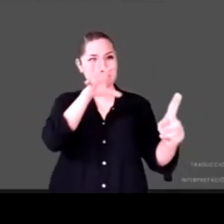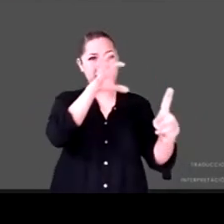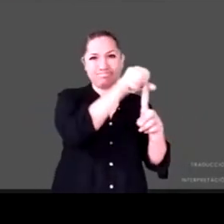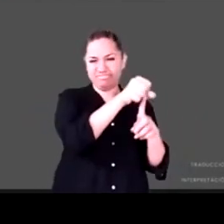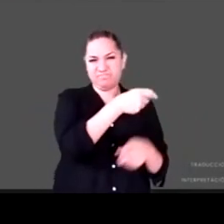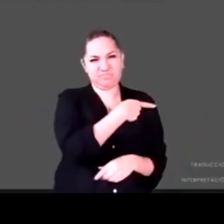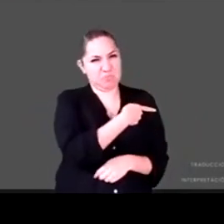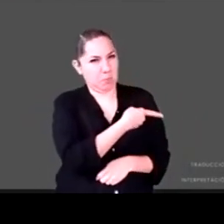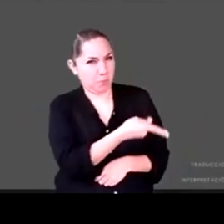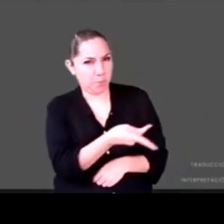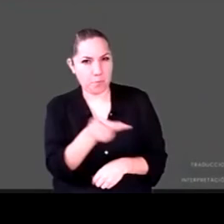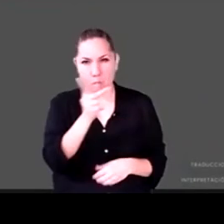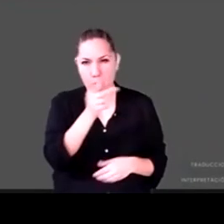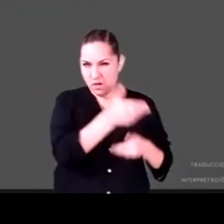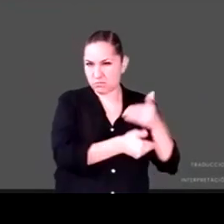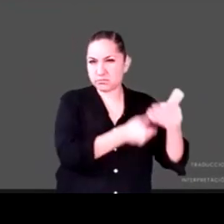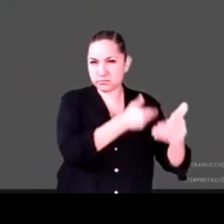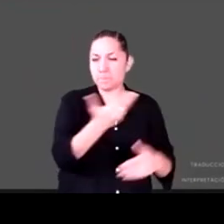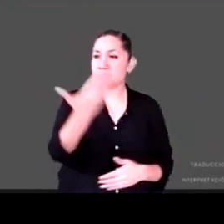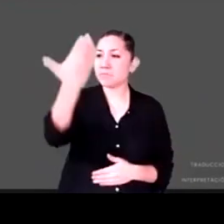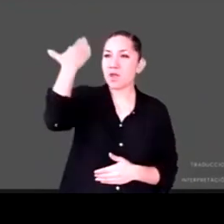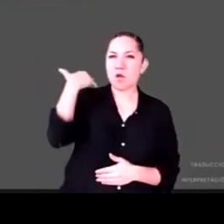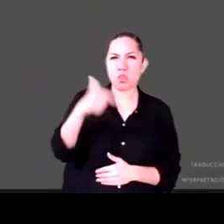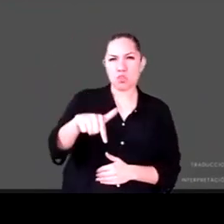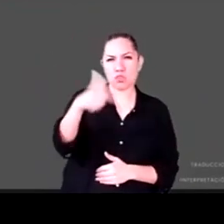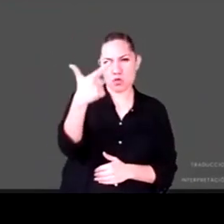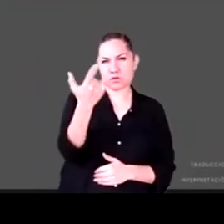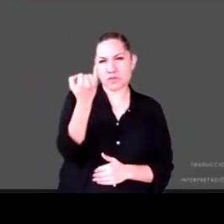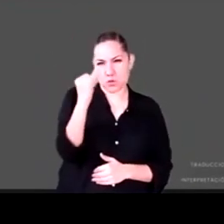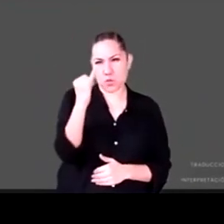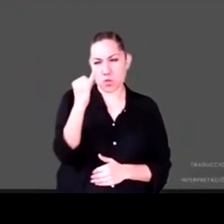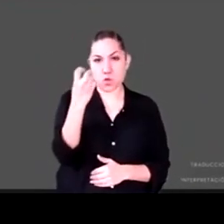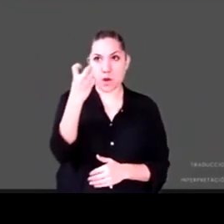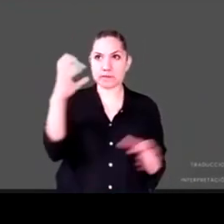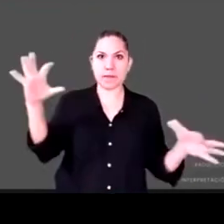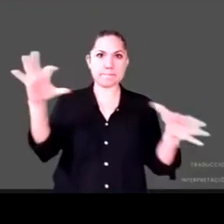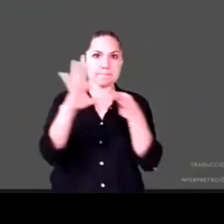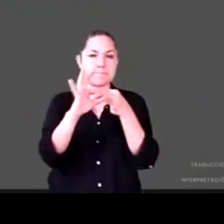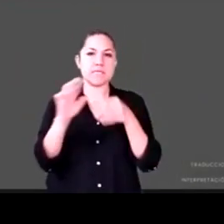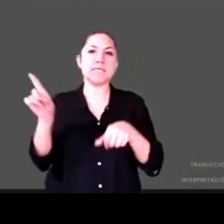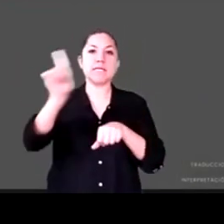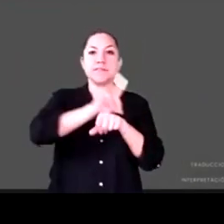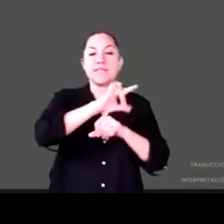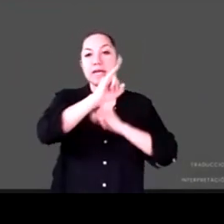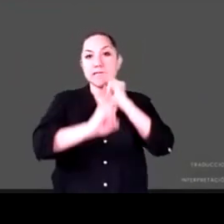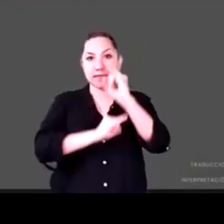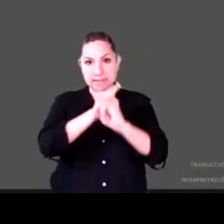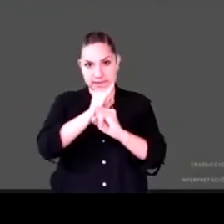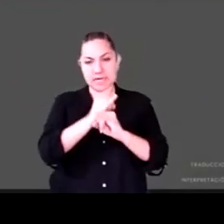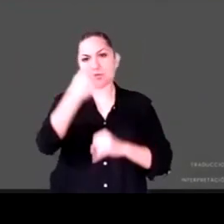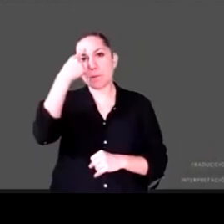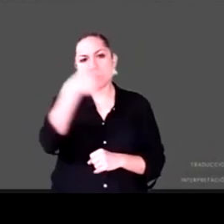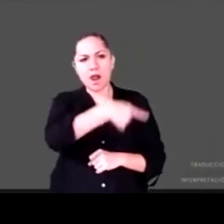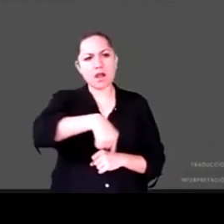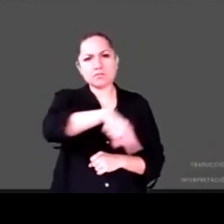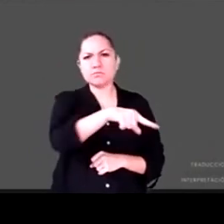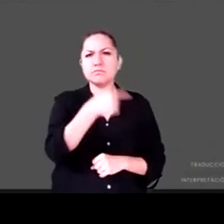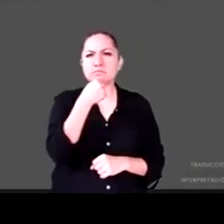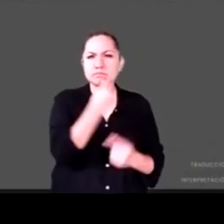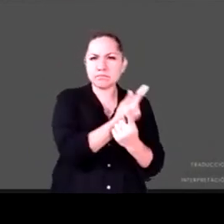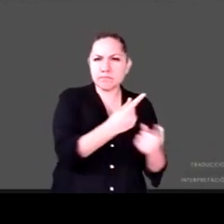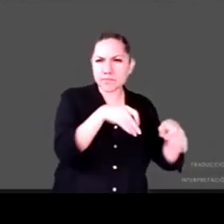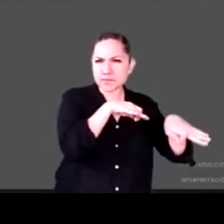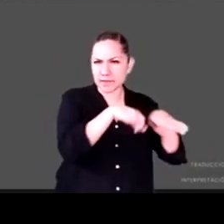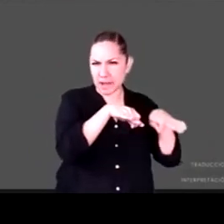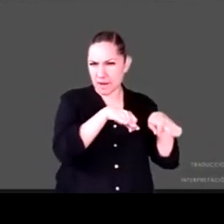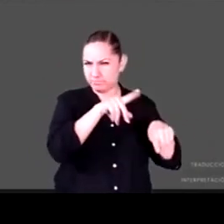la semana del 12 de junio, ocurrió el Día Internacional contra el Trabajo Infantil. Y, bueno, observamos